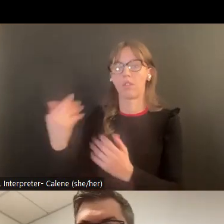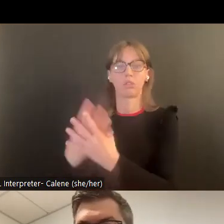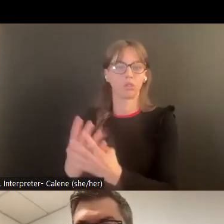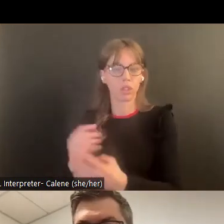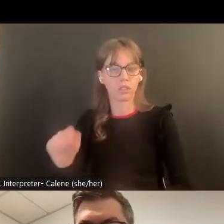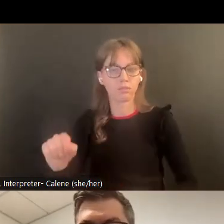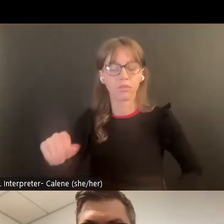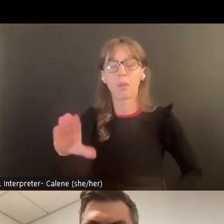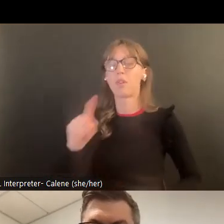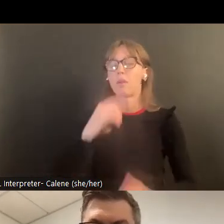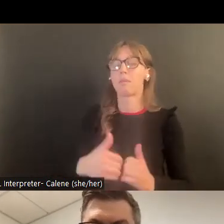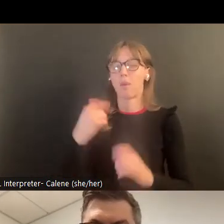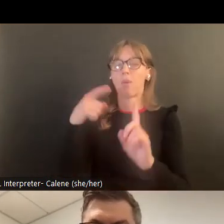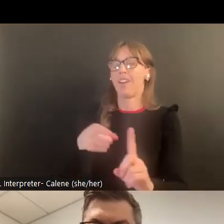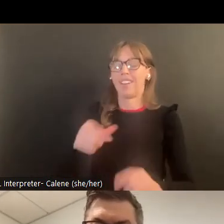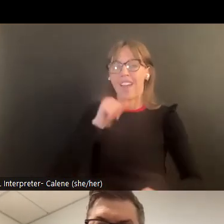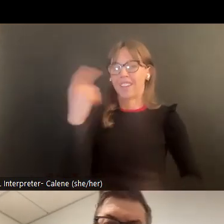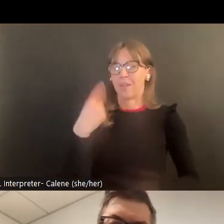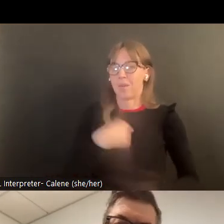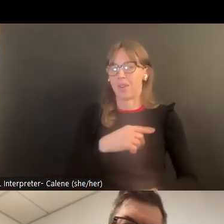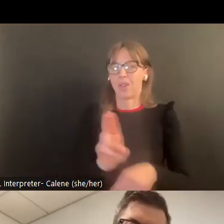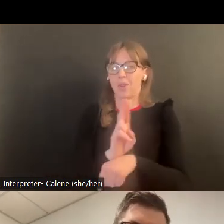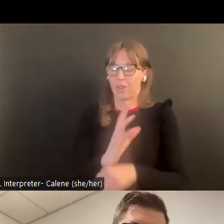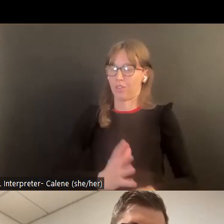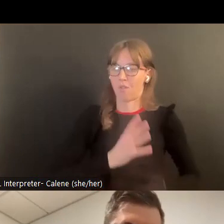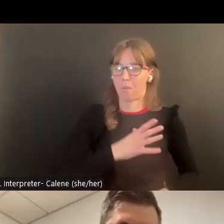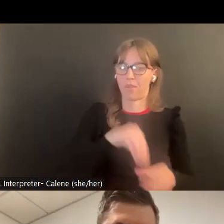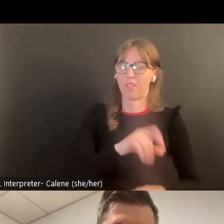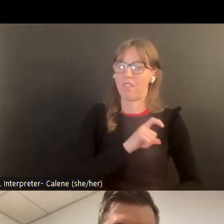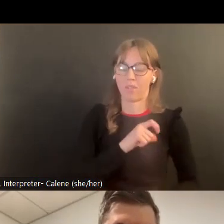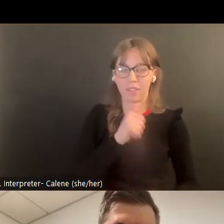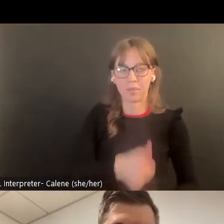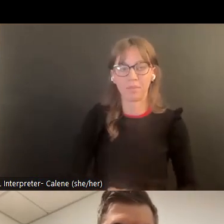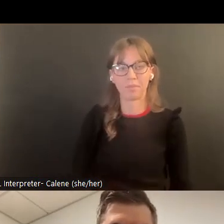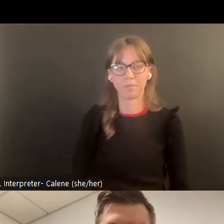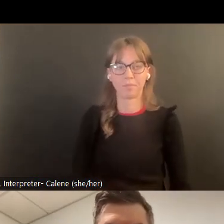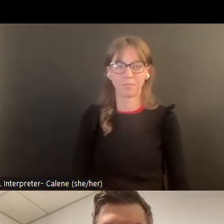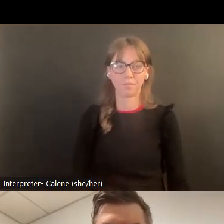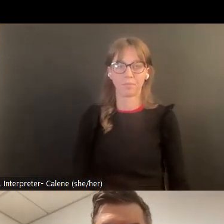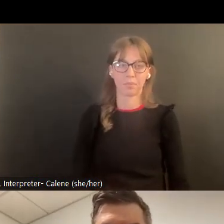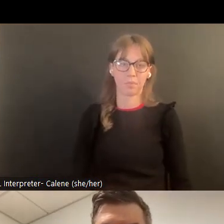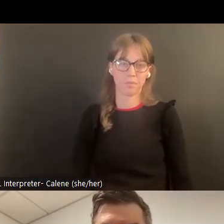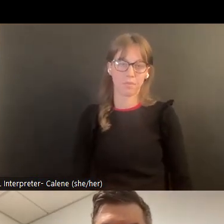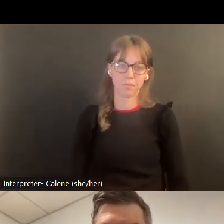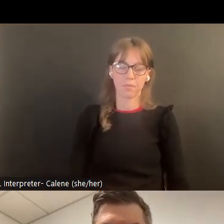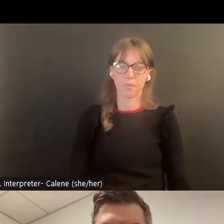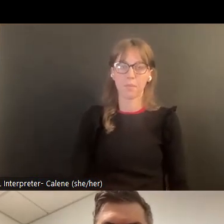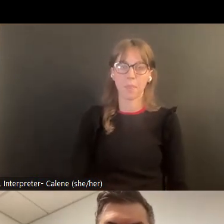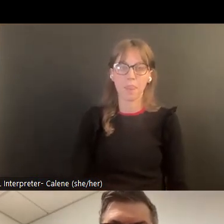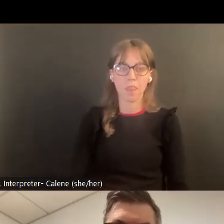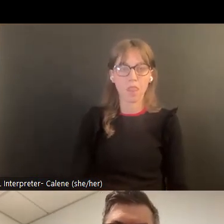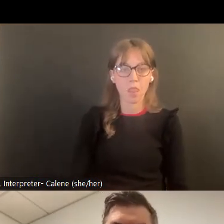que algunos que funcionan pero de modo general y por mayor no es un sistema que se utiliza